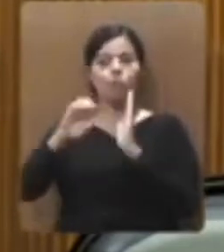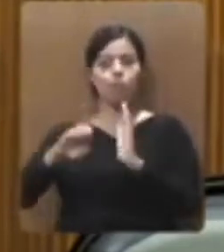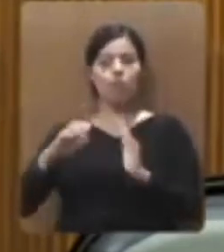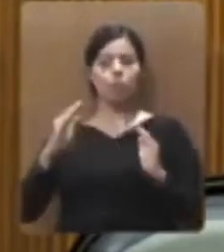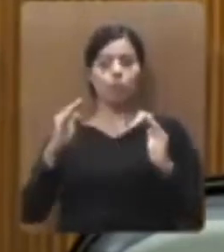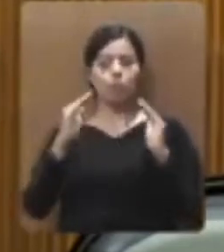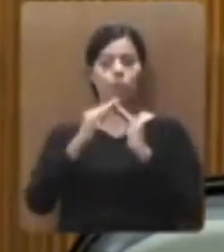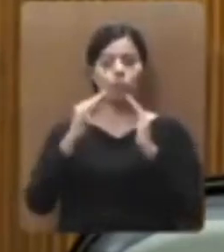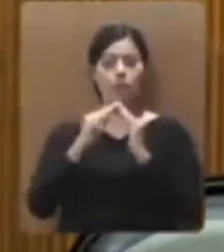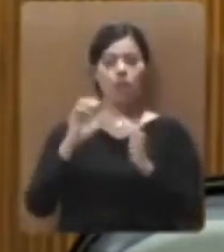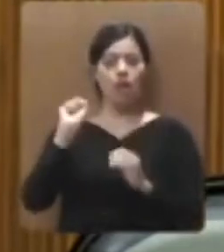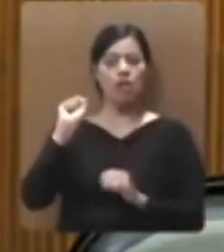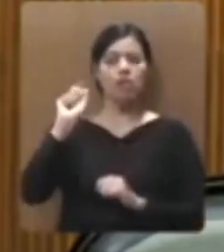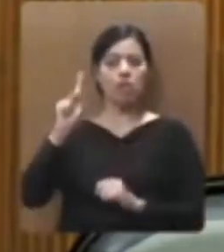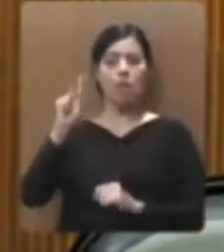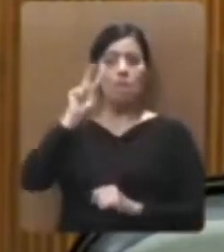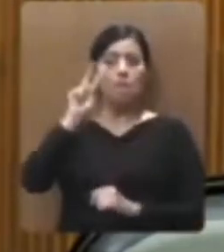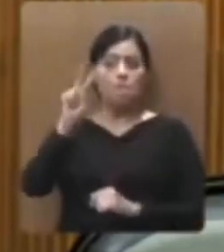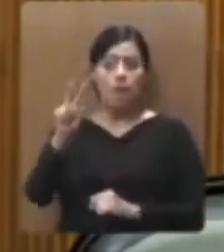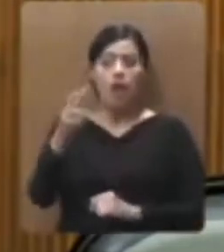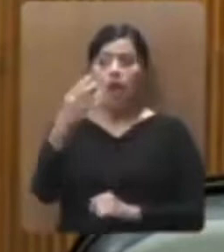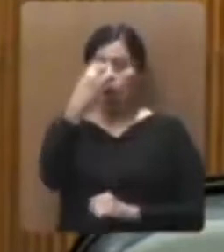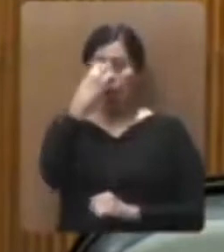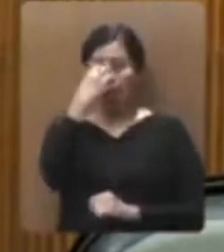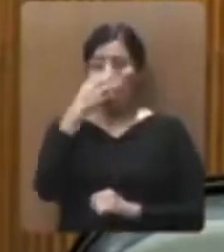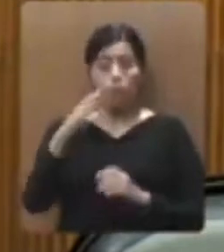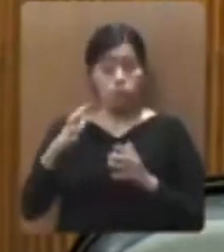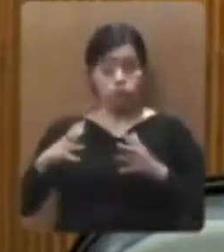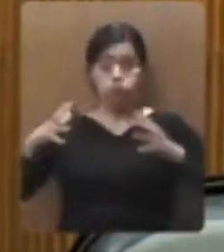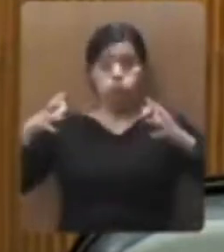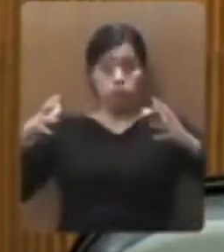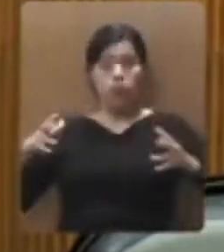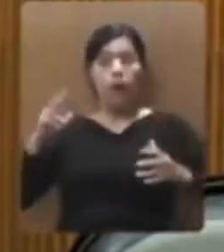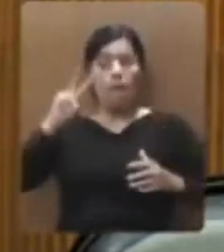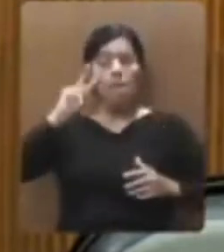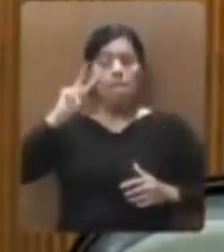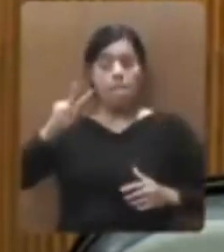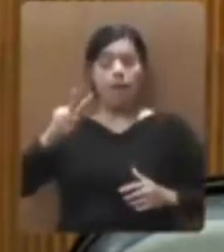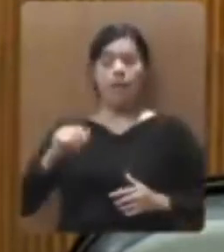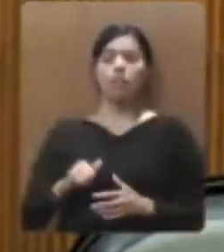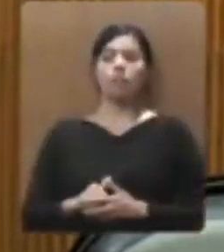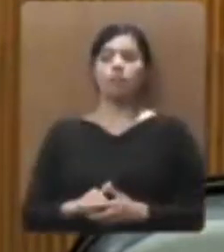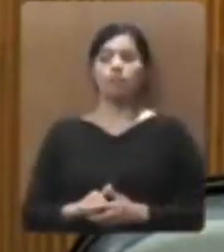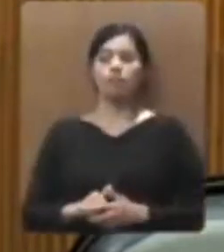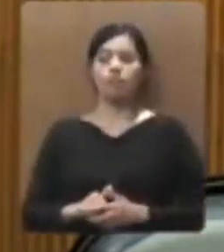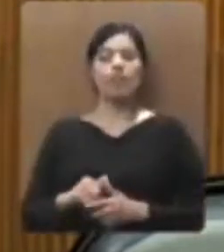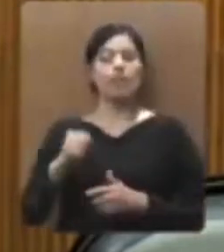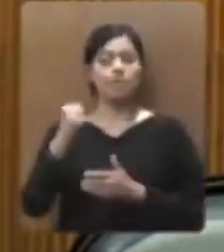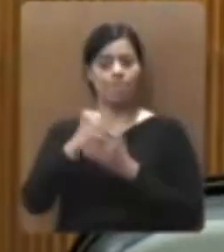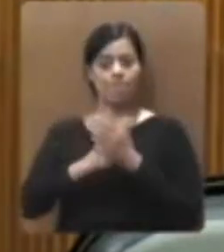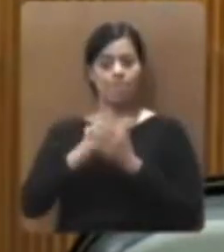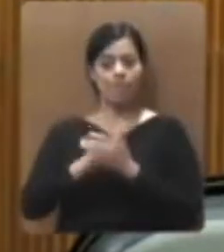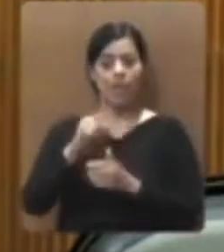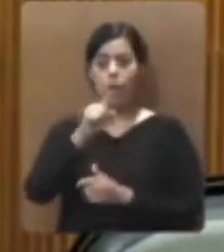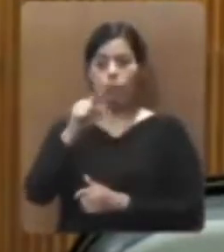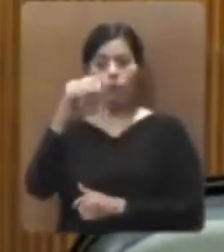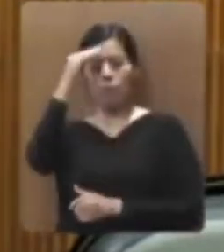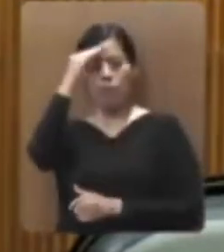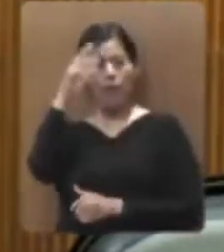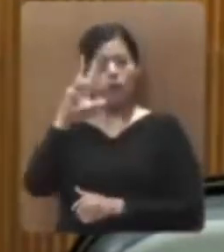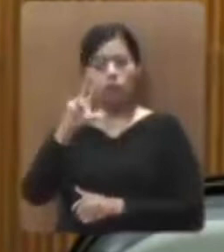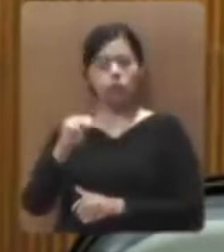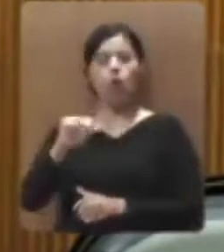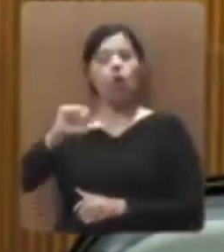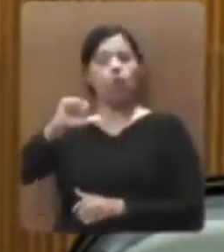en San Pedro Garza García, Nuevo León, y ver a un oso de un tamaño similar ahí. Y que finalmente, insisto, no a los que usted está pensando,